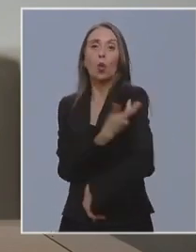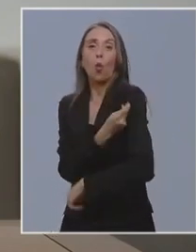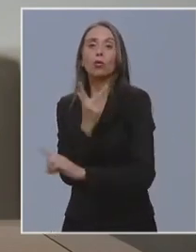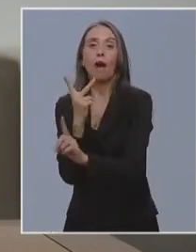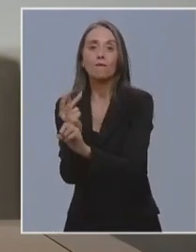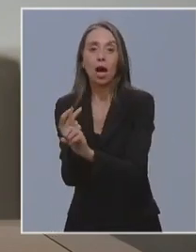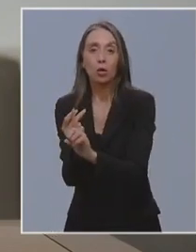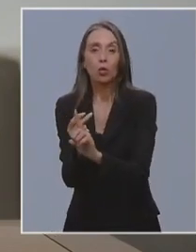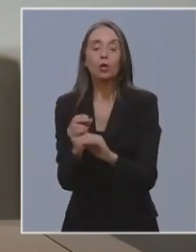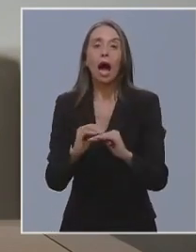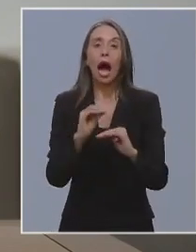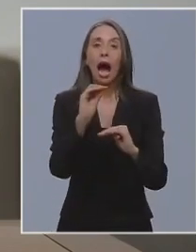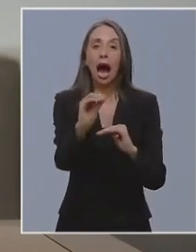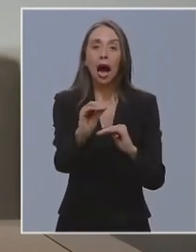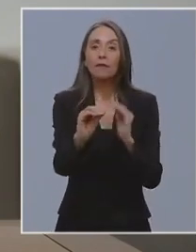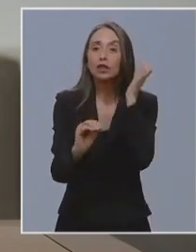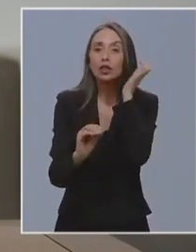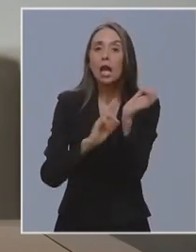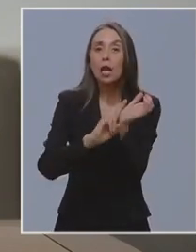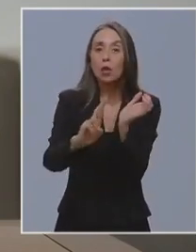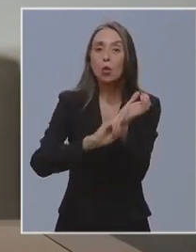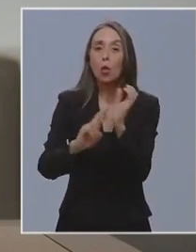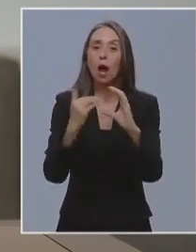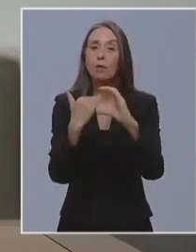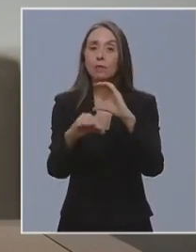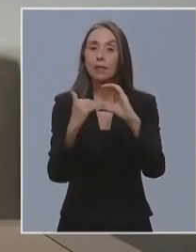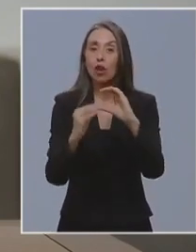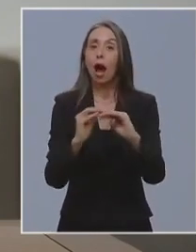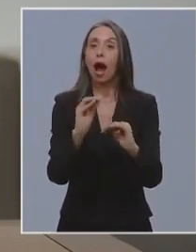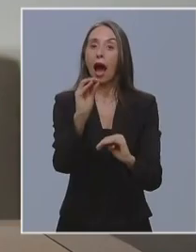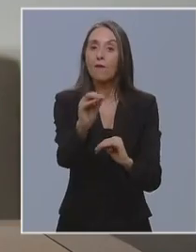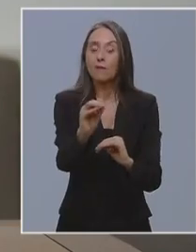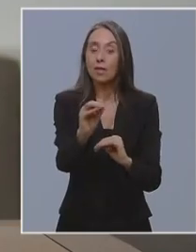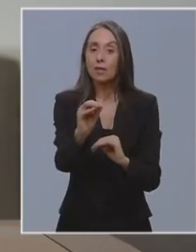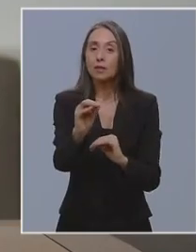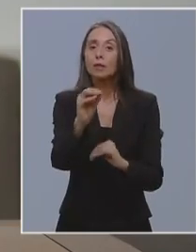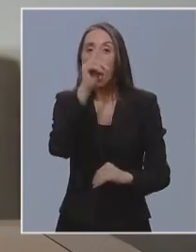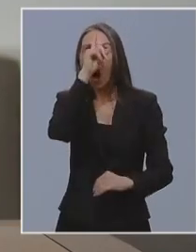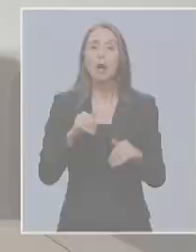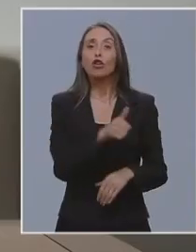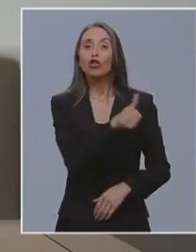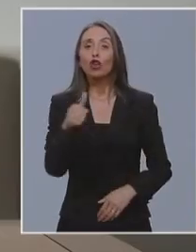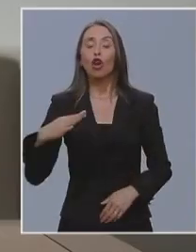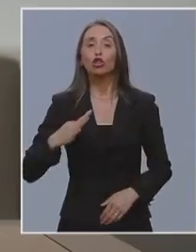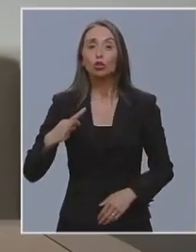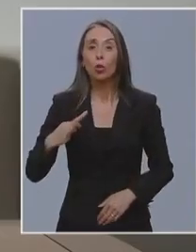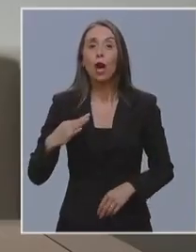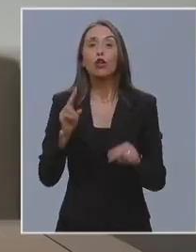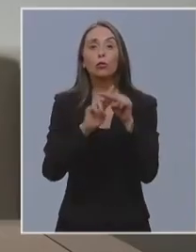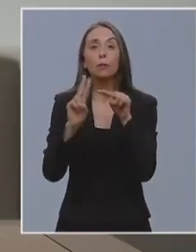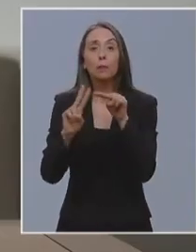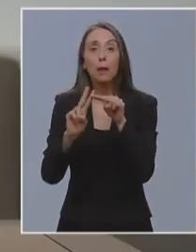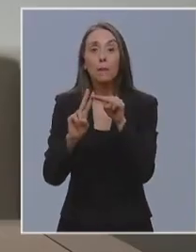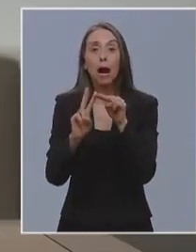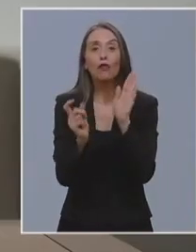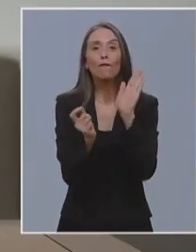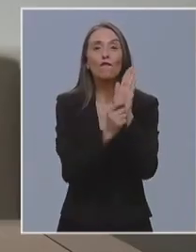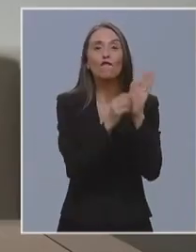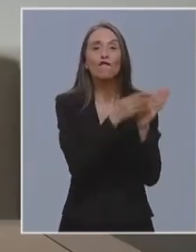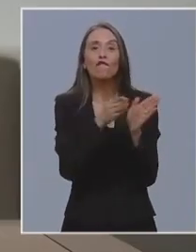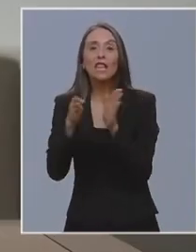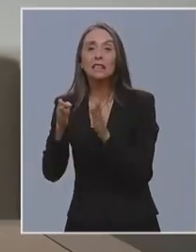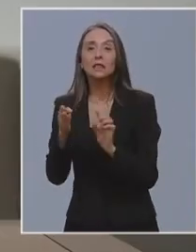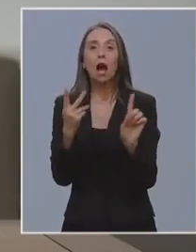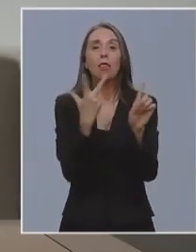enviaremos recordatorios a su celular y correo electrónico a través del hospital digital. Hemos elaborado un calendario de